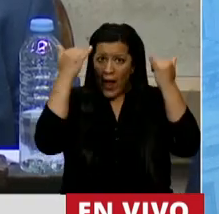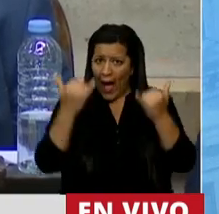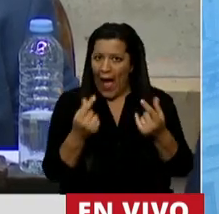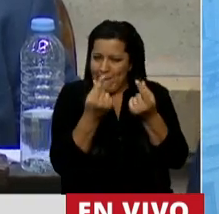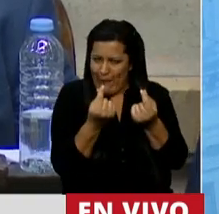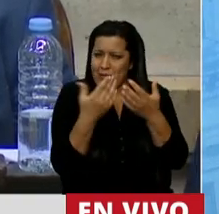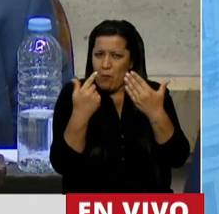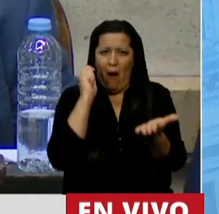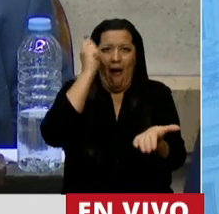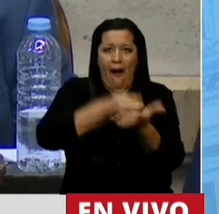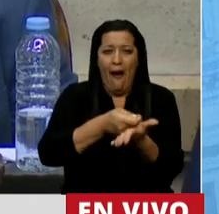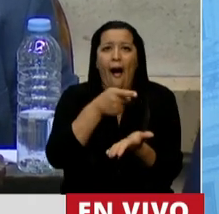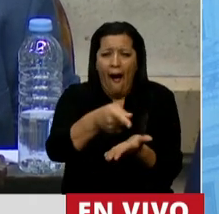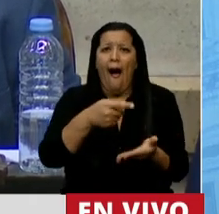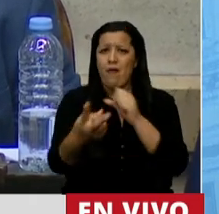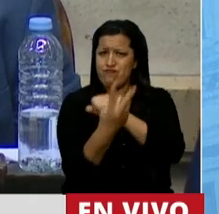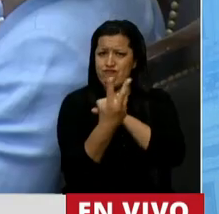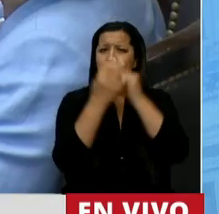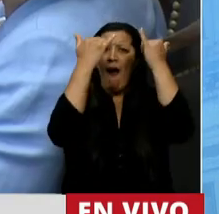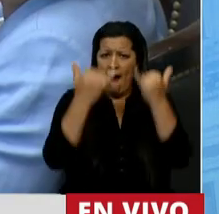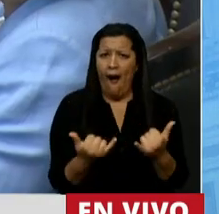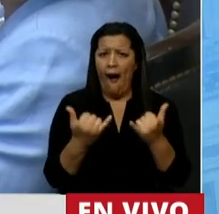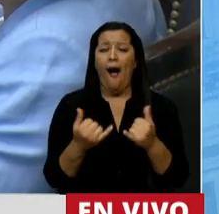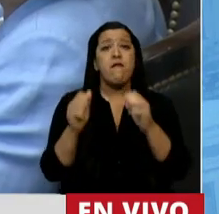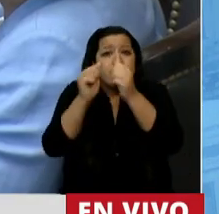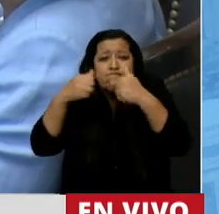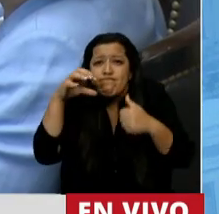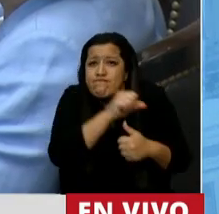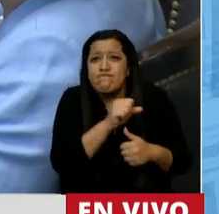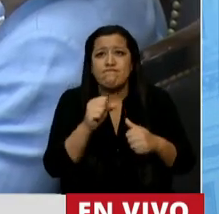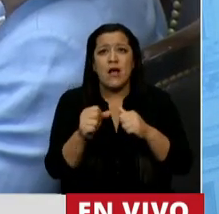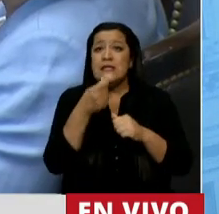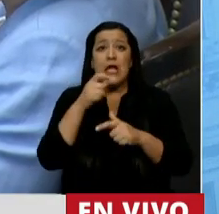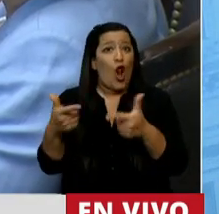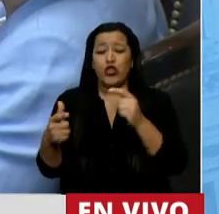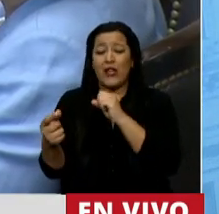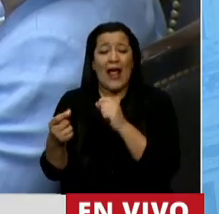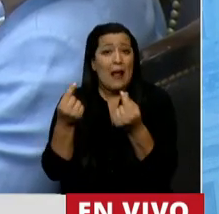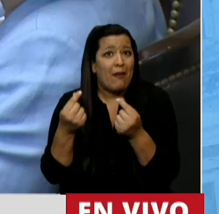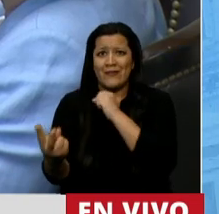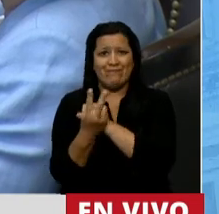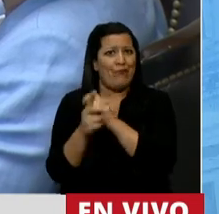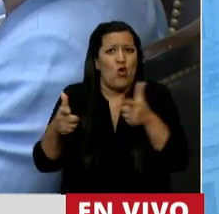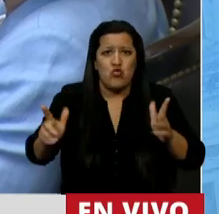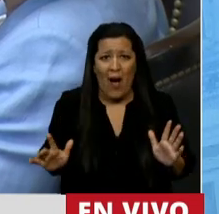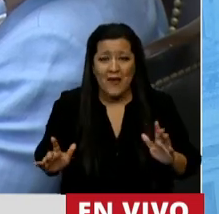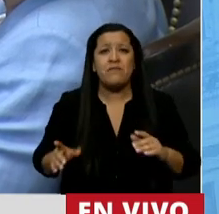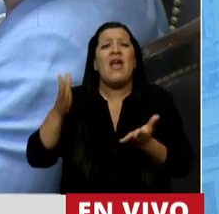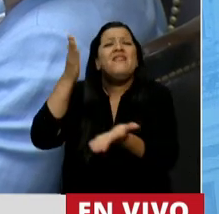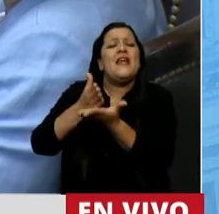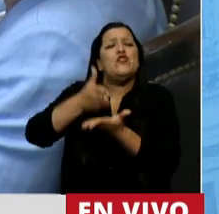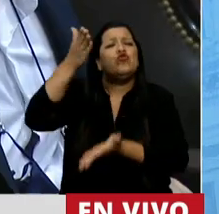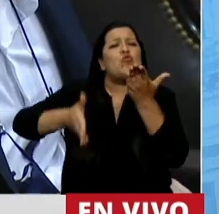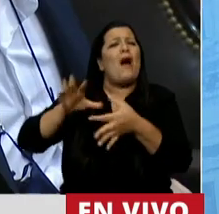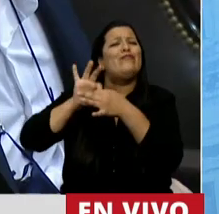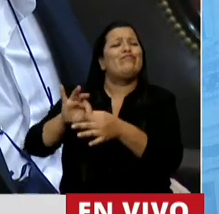económicos acceden de manera segura aún en la clandestinidad, las que no, no. Y de derechos humanos, porque